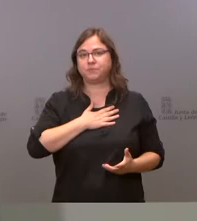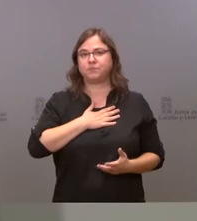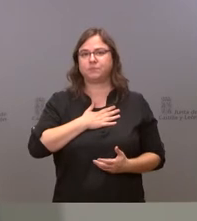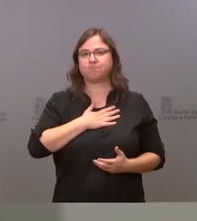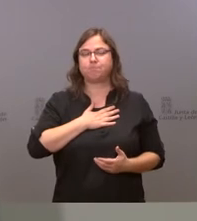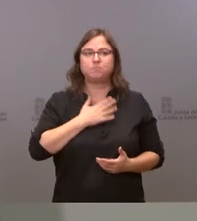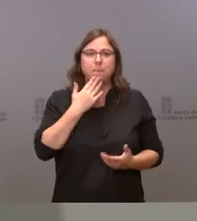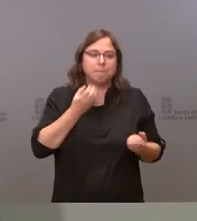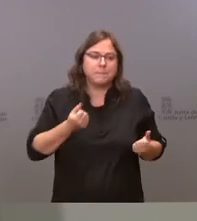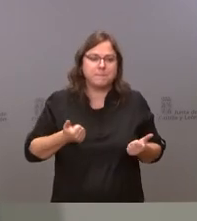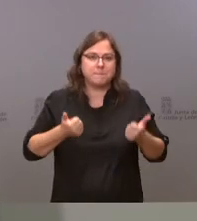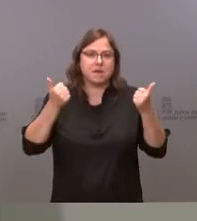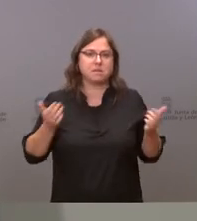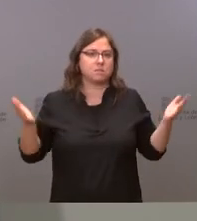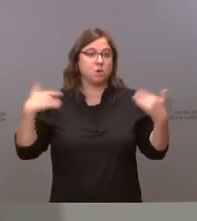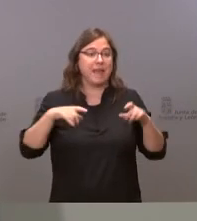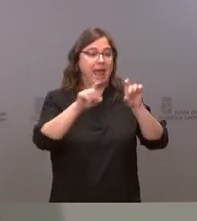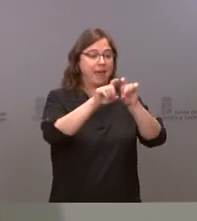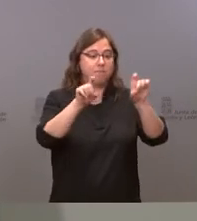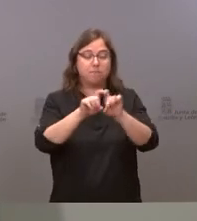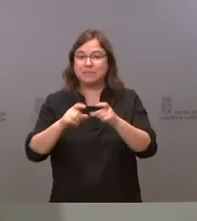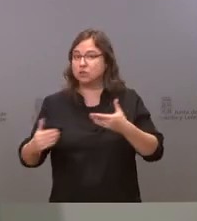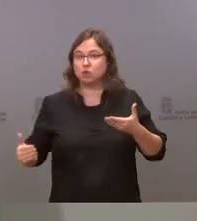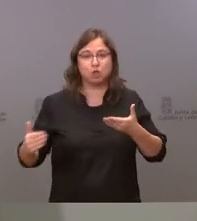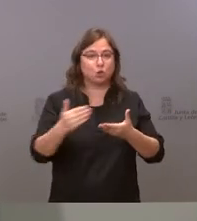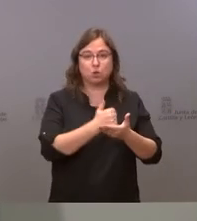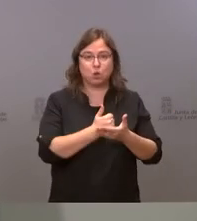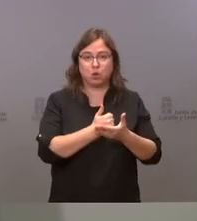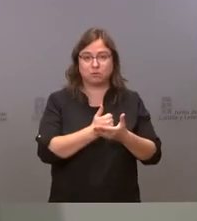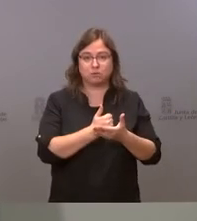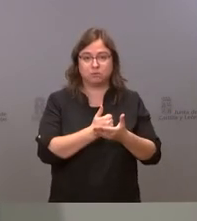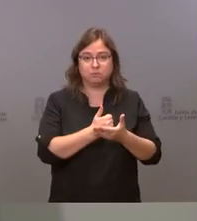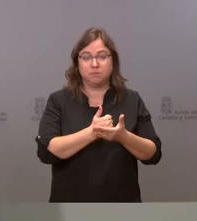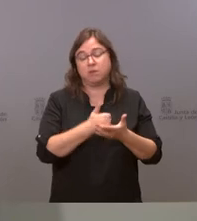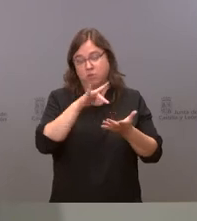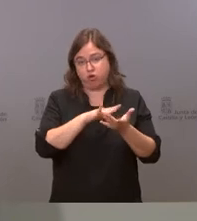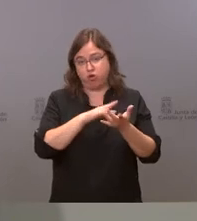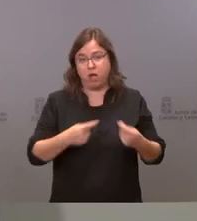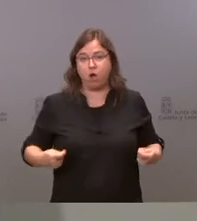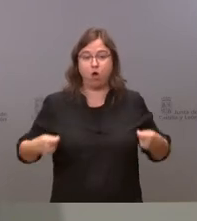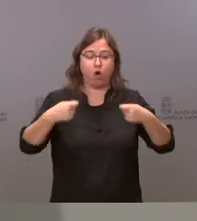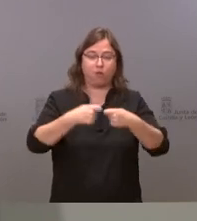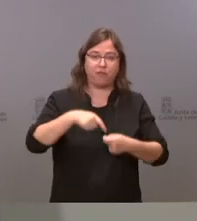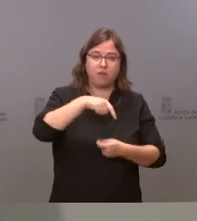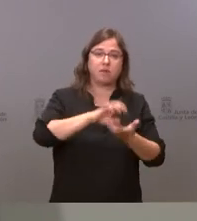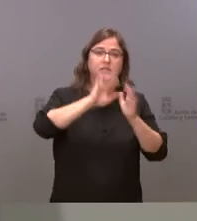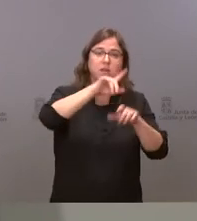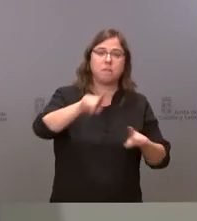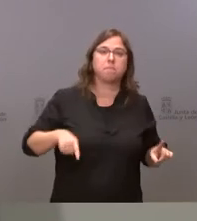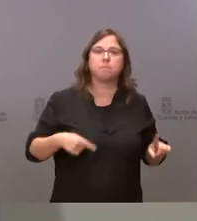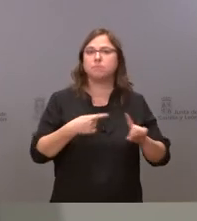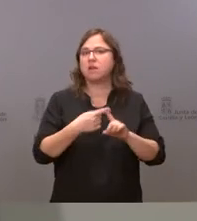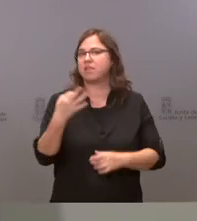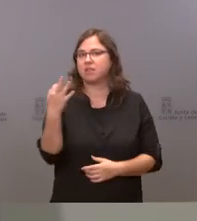más que decir que todas las empresas naturalmente las que conciertan con nosotros y las que no tienen que someterse